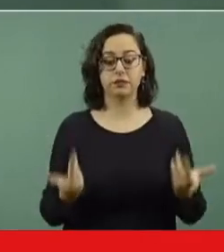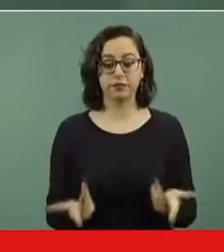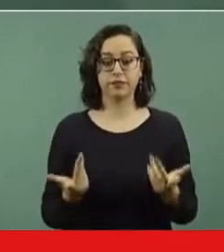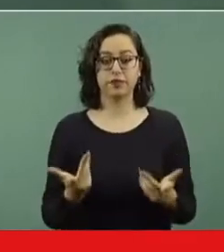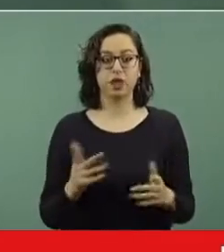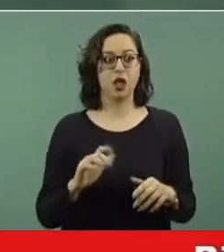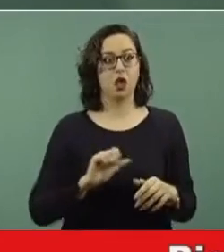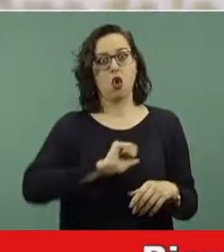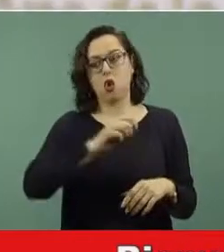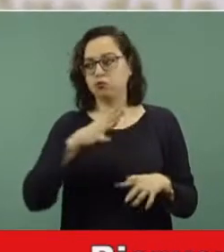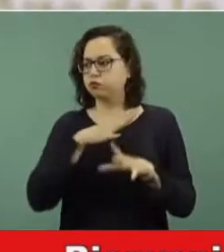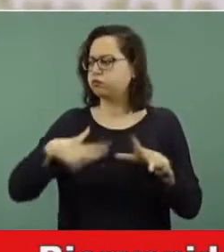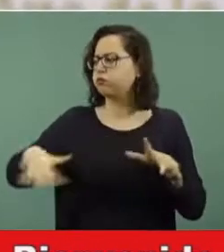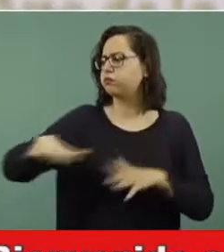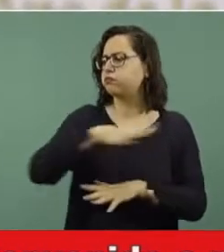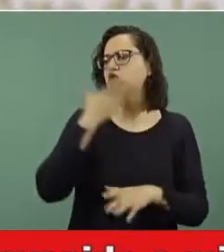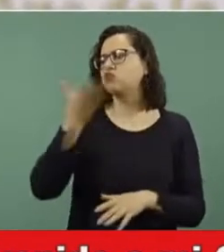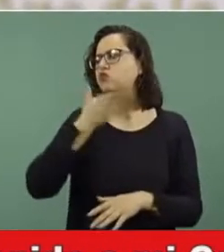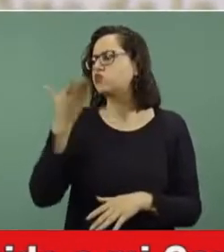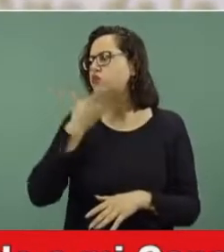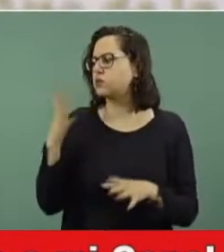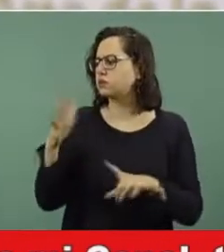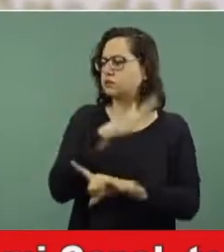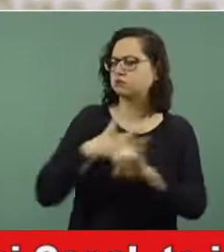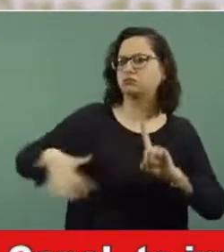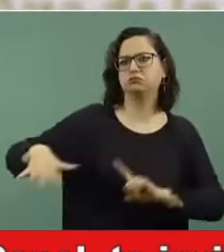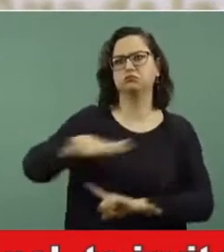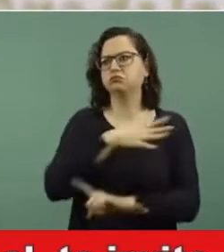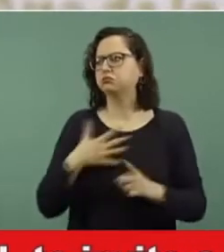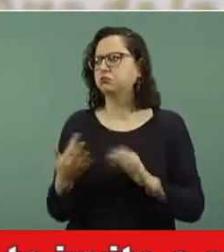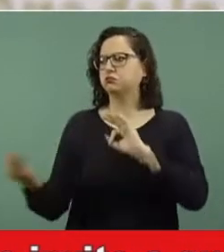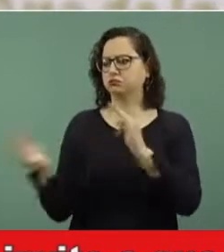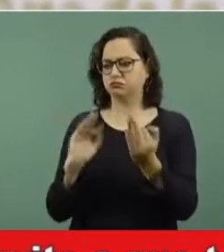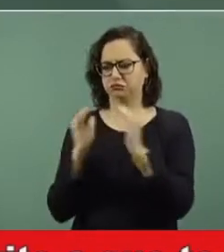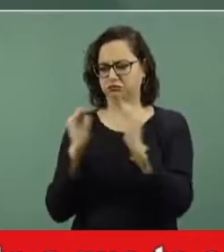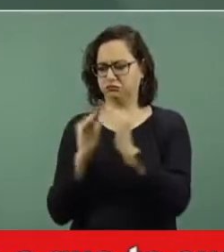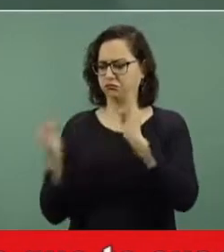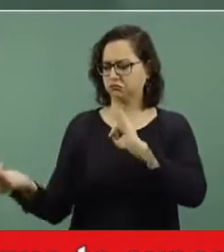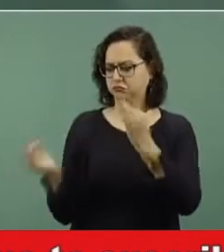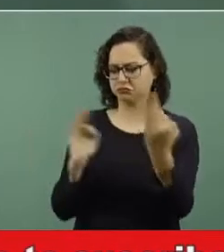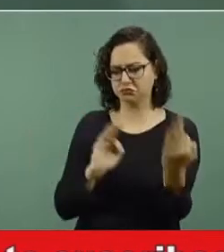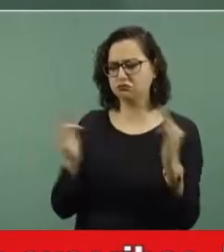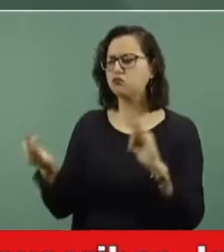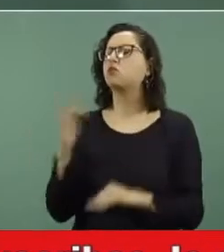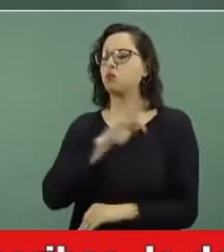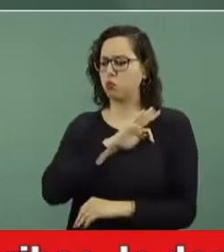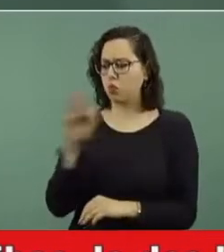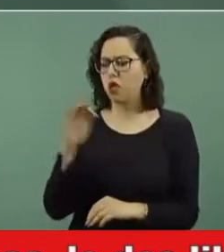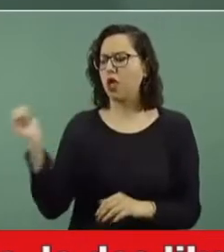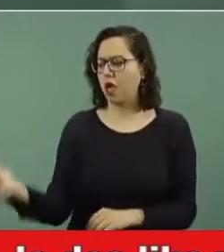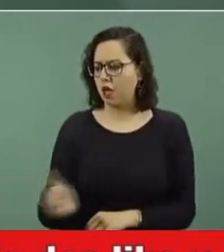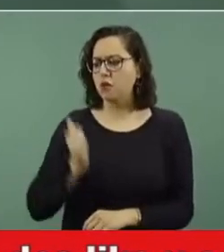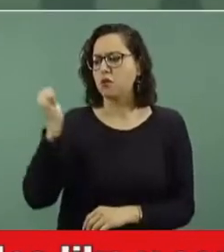de fuera de nuestro ámbito convencional. Hay que buscar que esto sea cerca de la casa, preferentemente para que haya